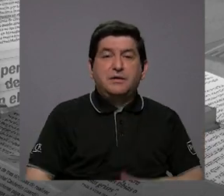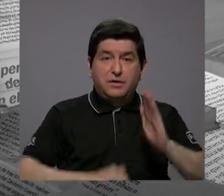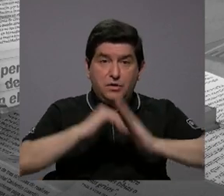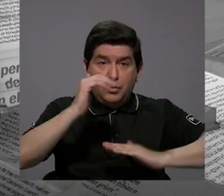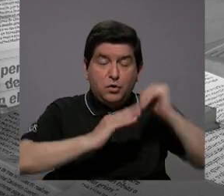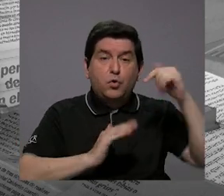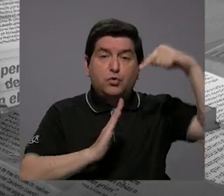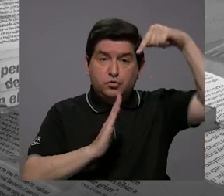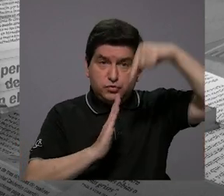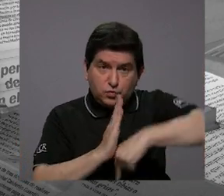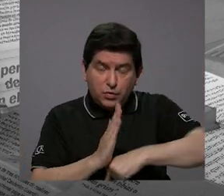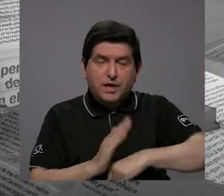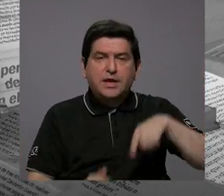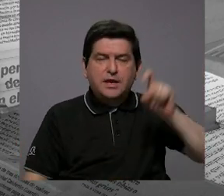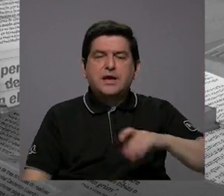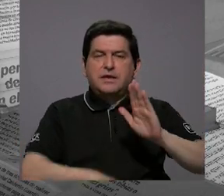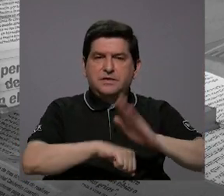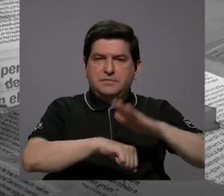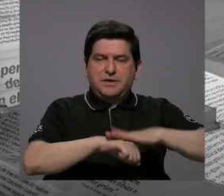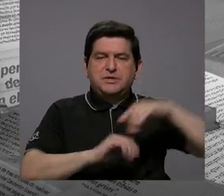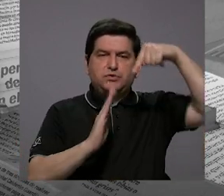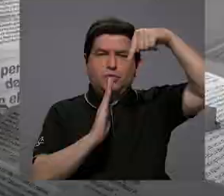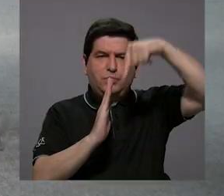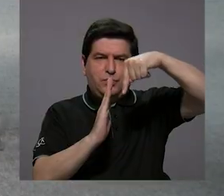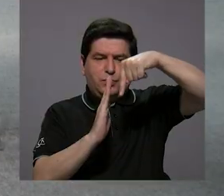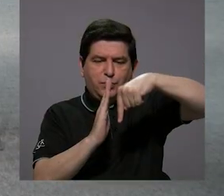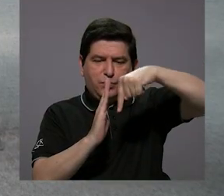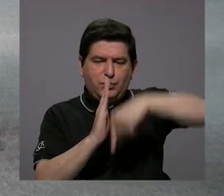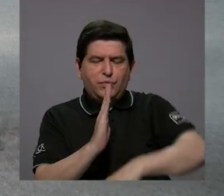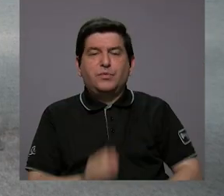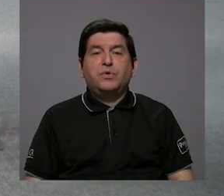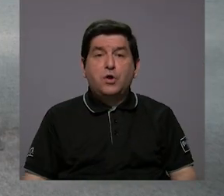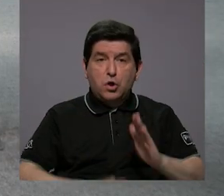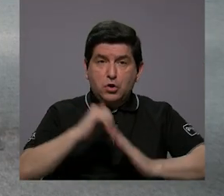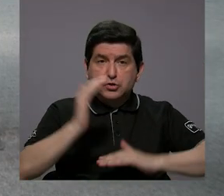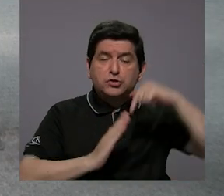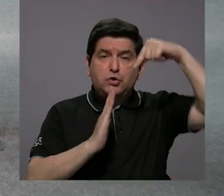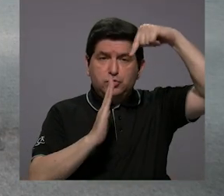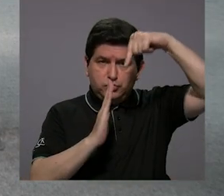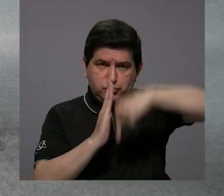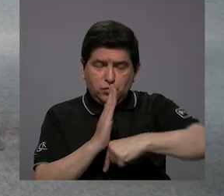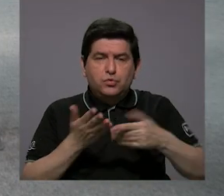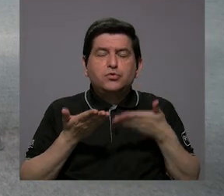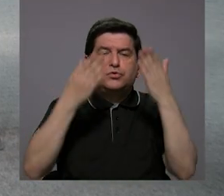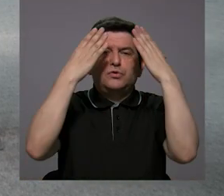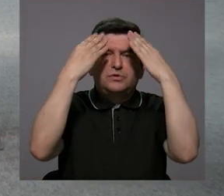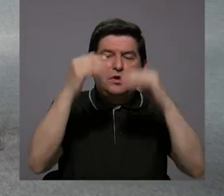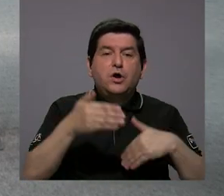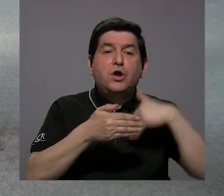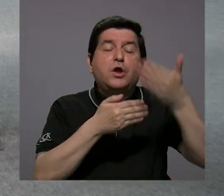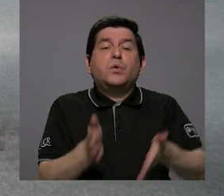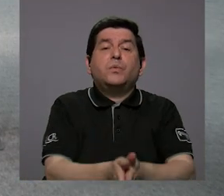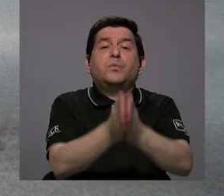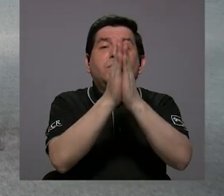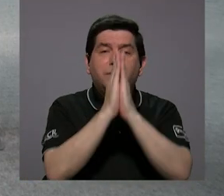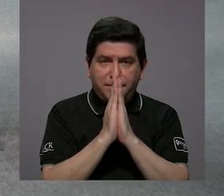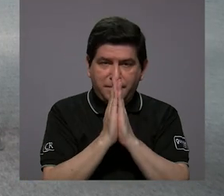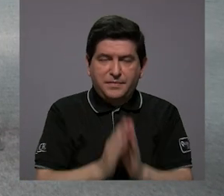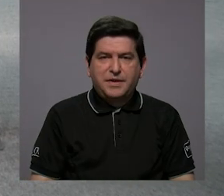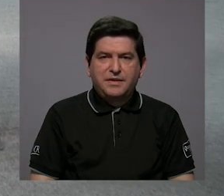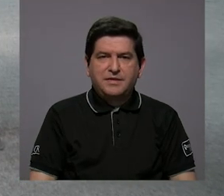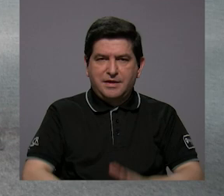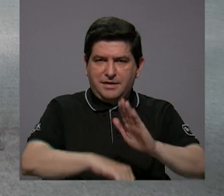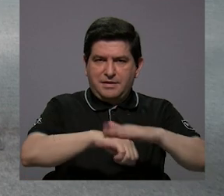hay que solicitar un permiso de perforación. Se construye el pozo, se entrega un informe y después se solicita